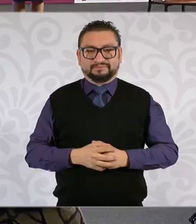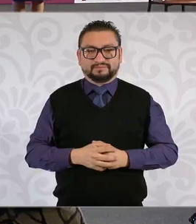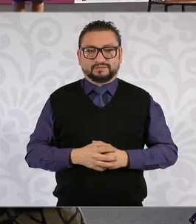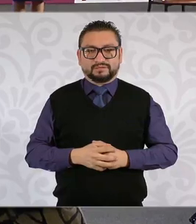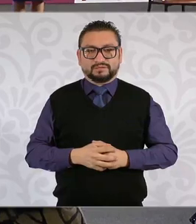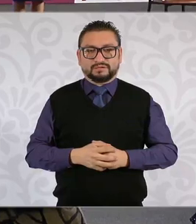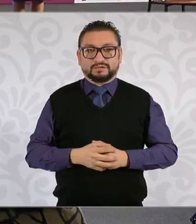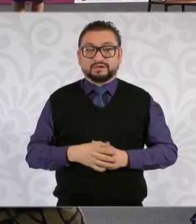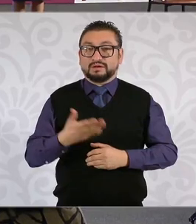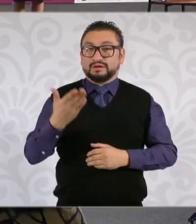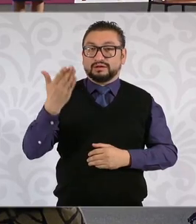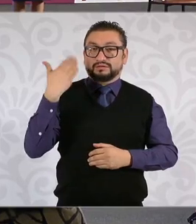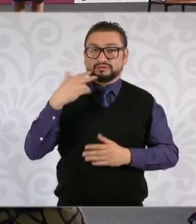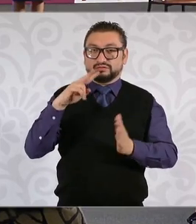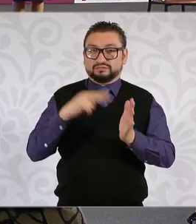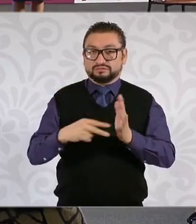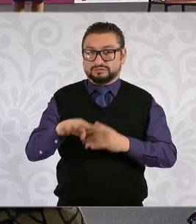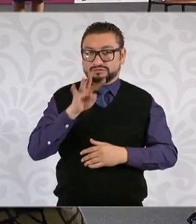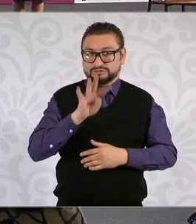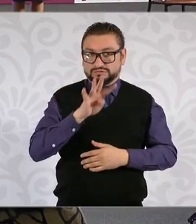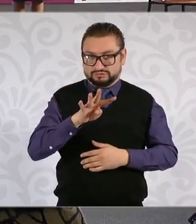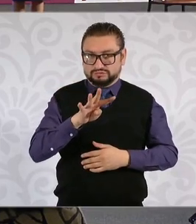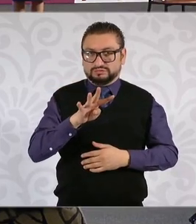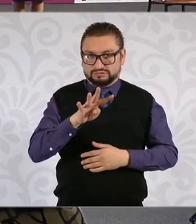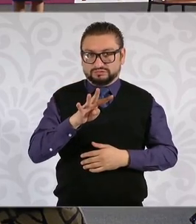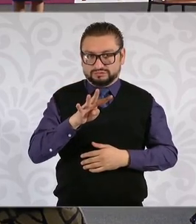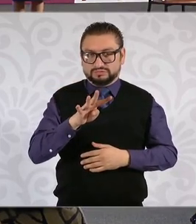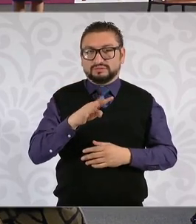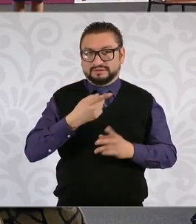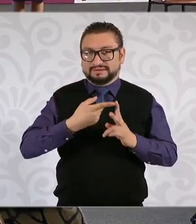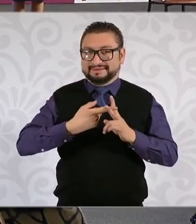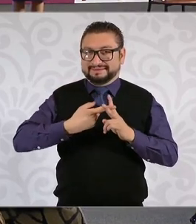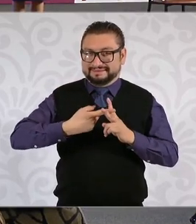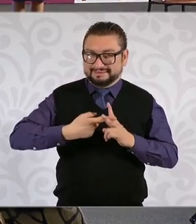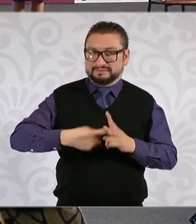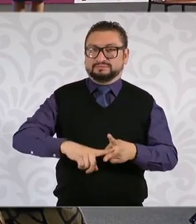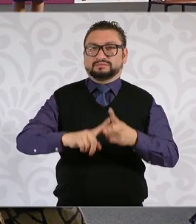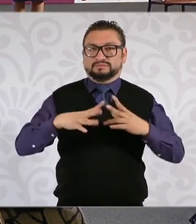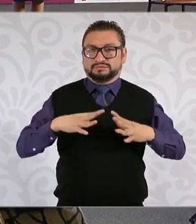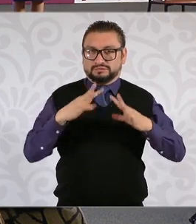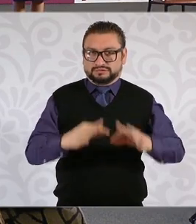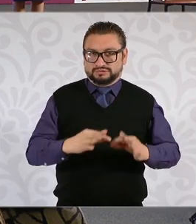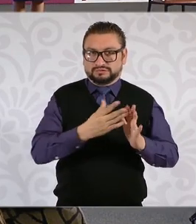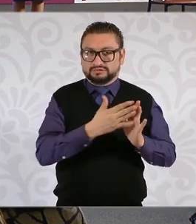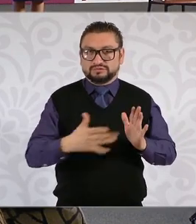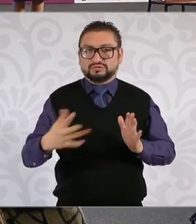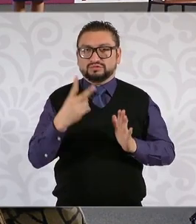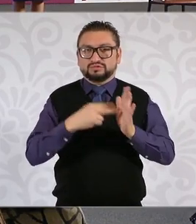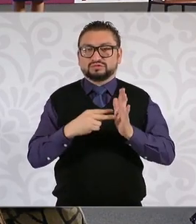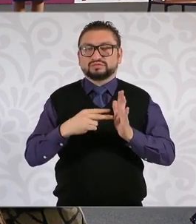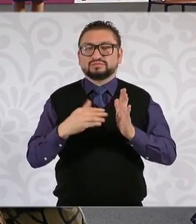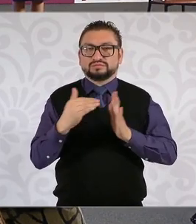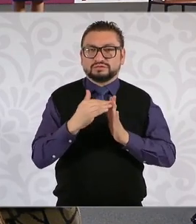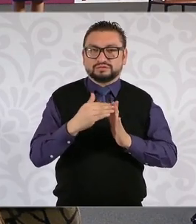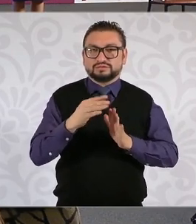Desde el año 2019, desde el inicio de su implementación, han participado dos millones